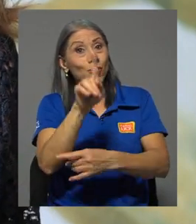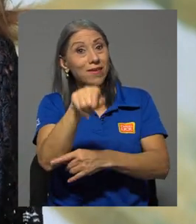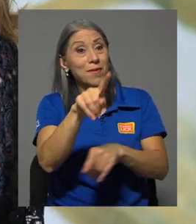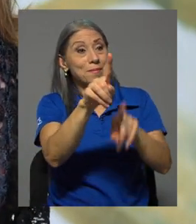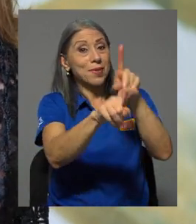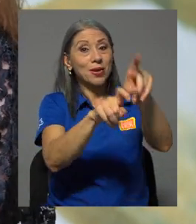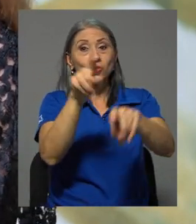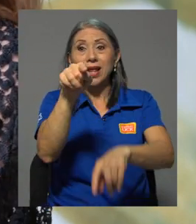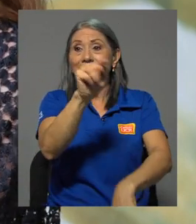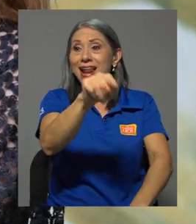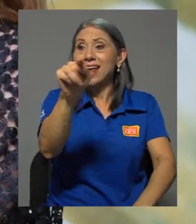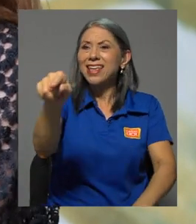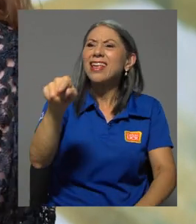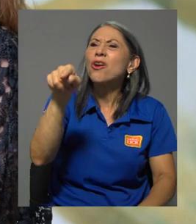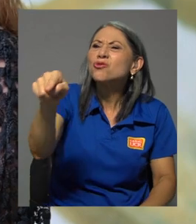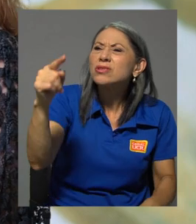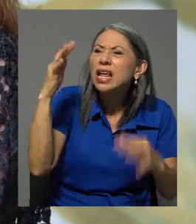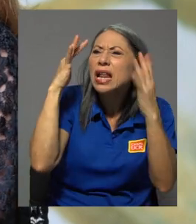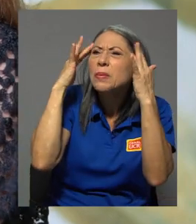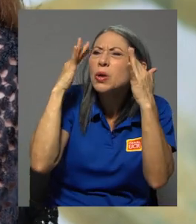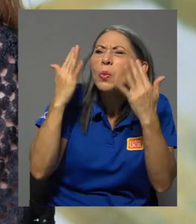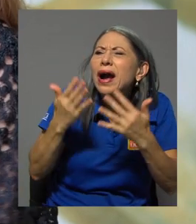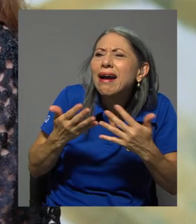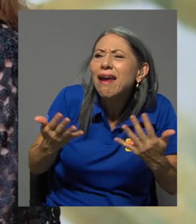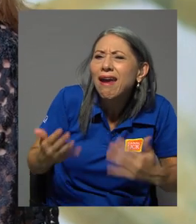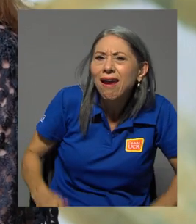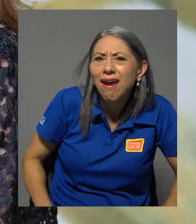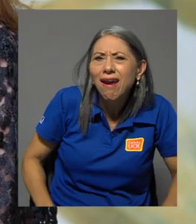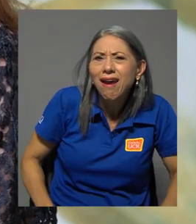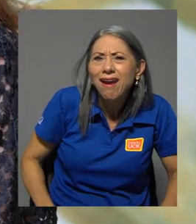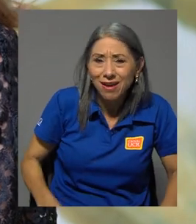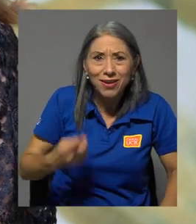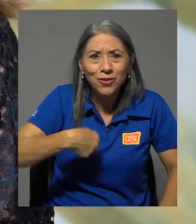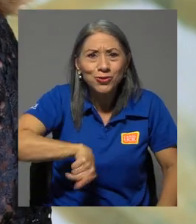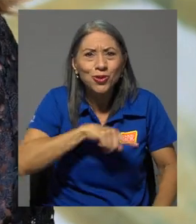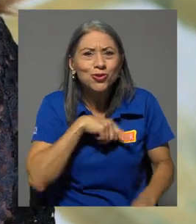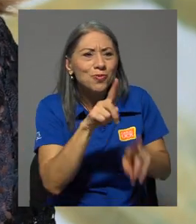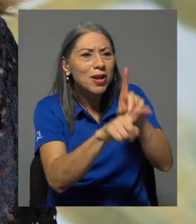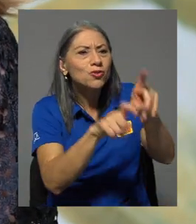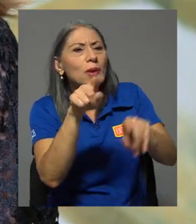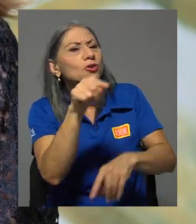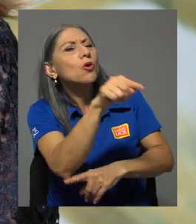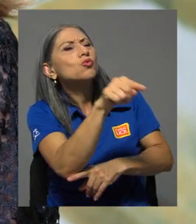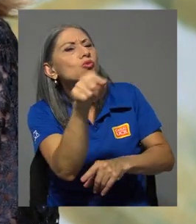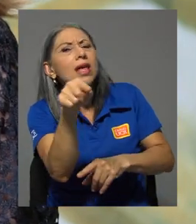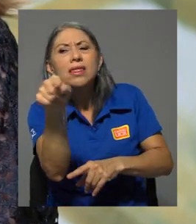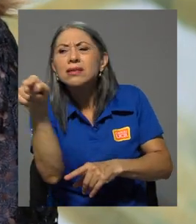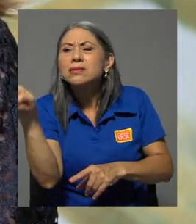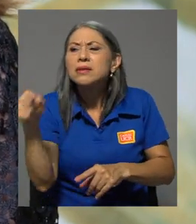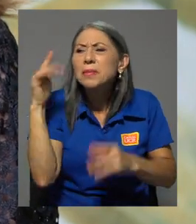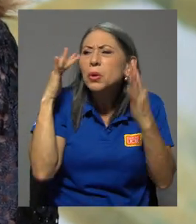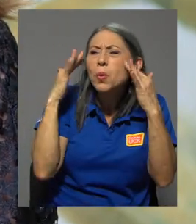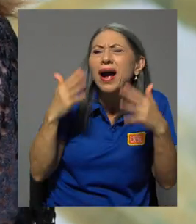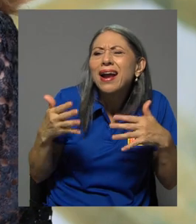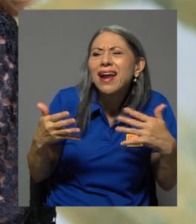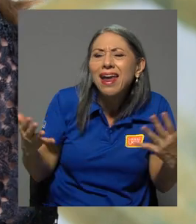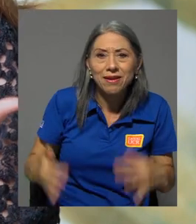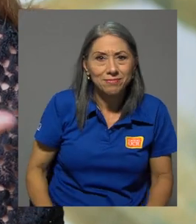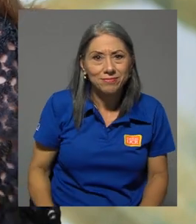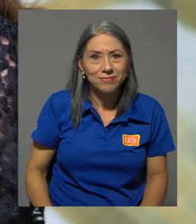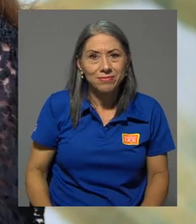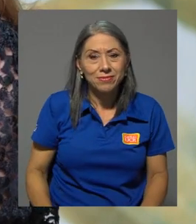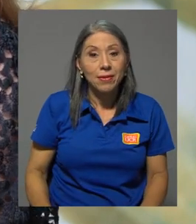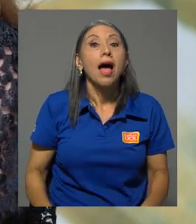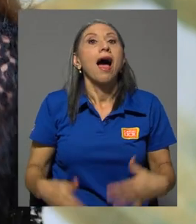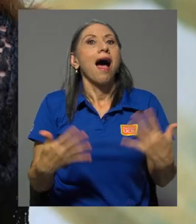la gente qué es lo que le preocupa y nosotros les preguntamos qué es lo que les preocupa. Una de las cosas más importantes es que yo he